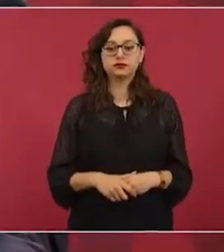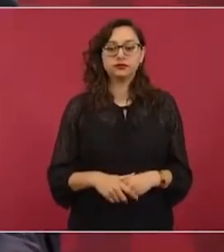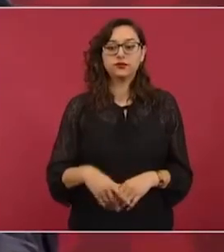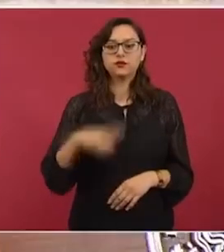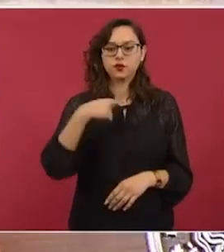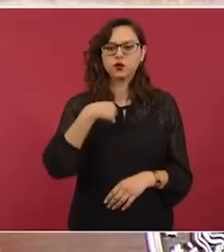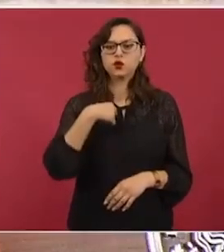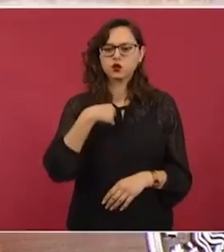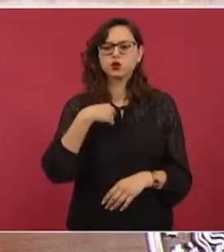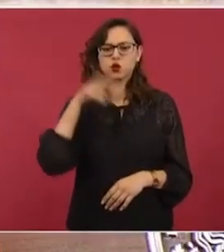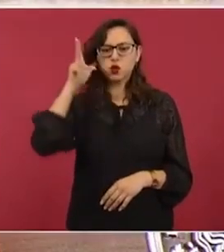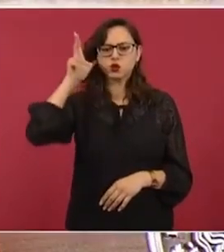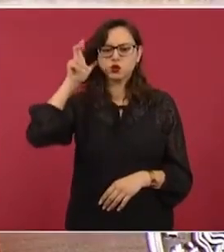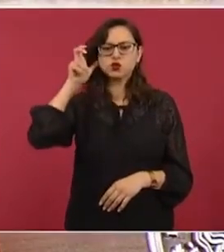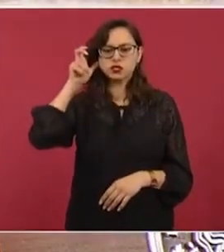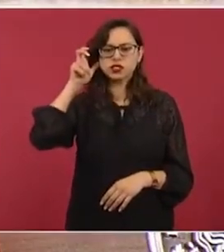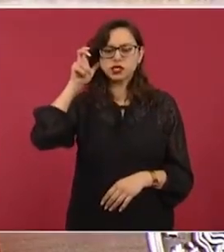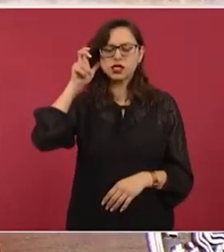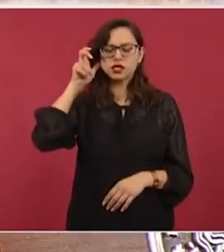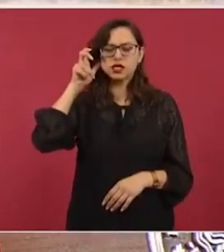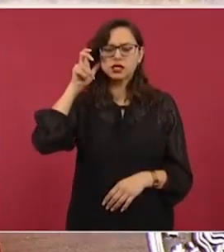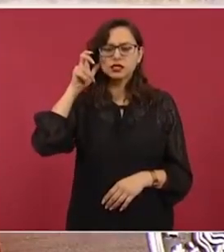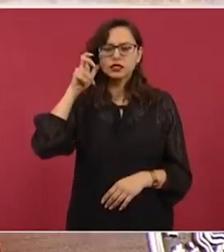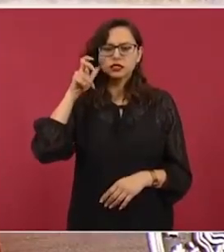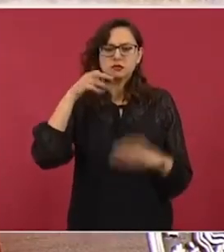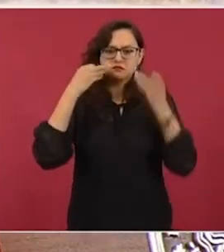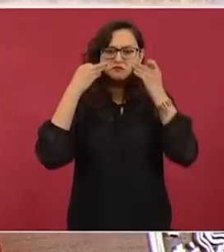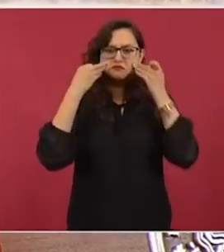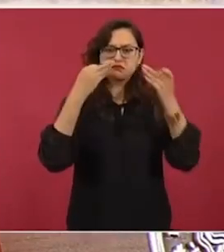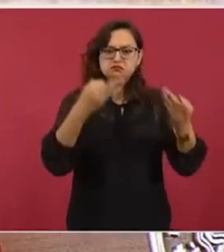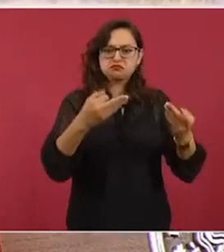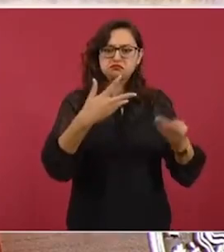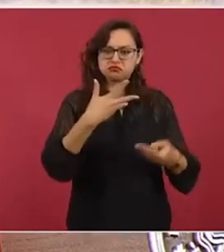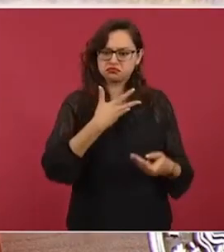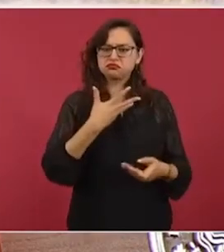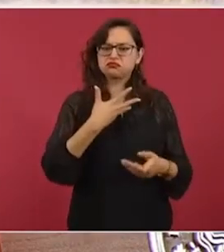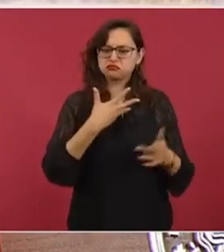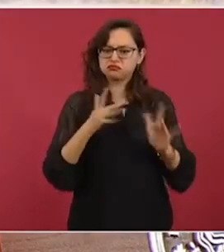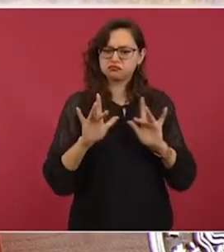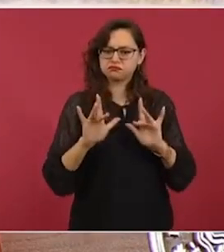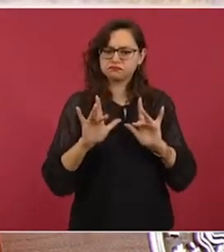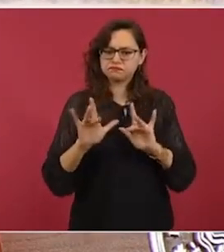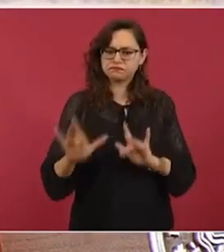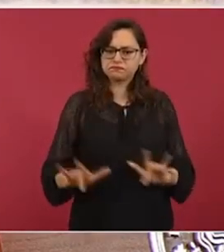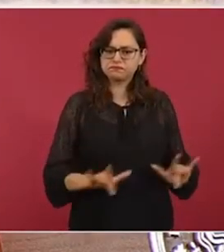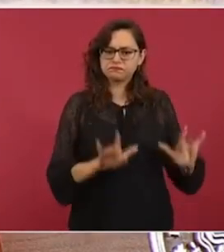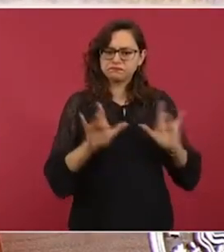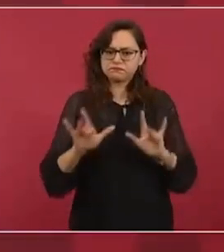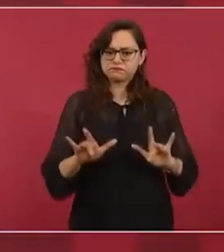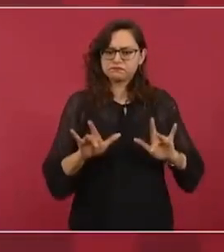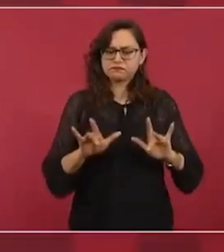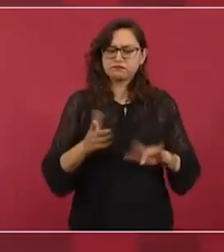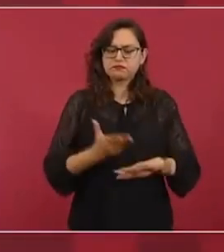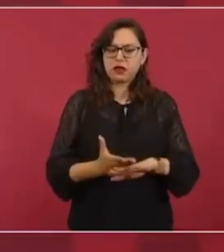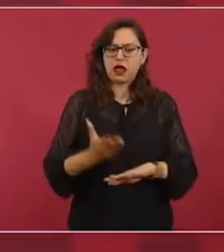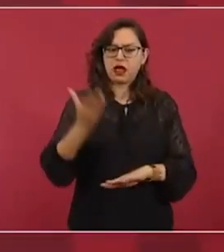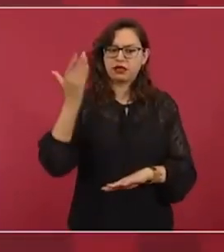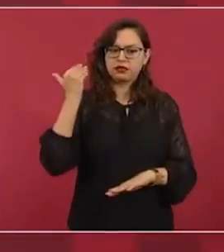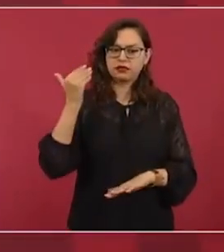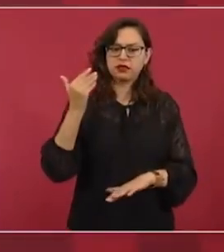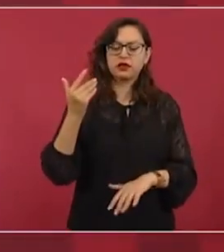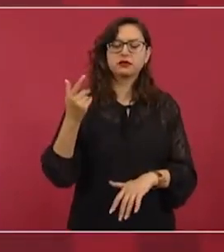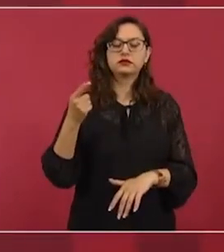el día que se votó para decidir qué hacer